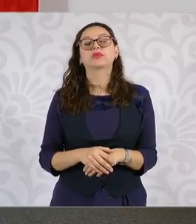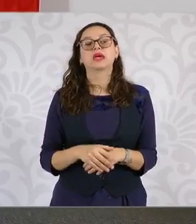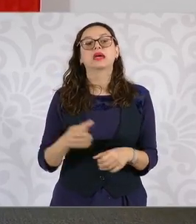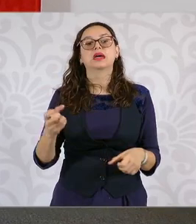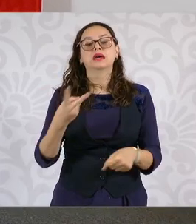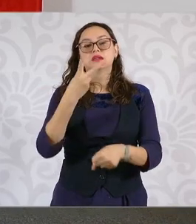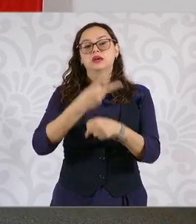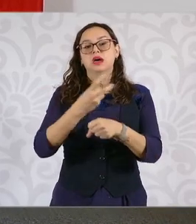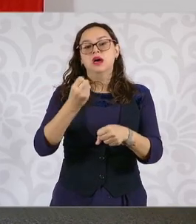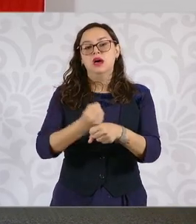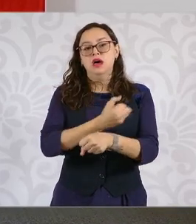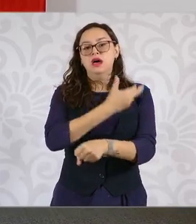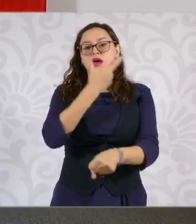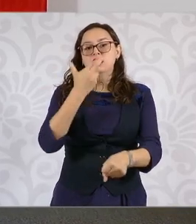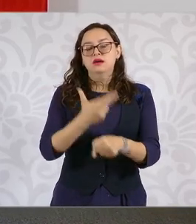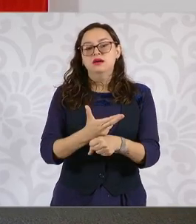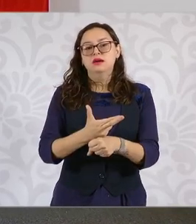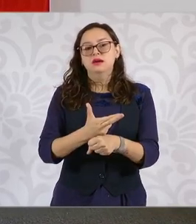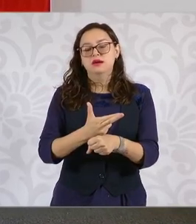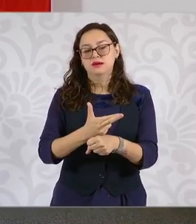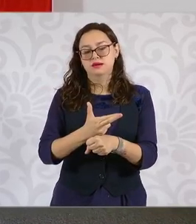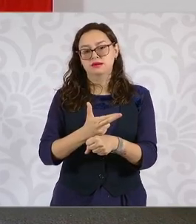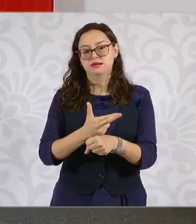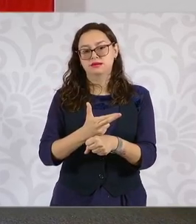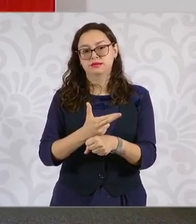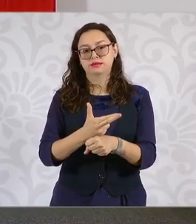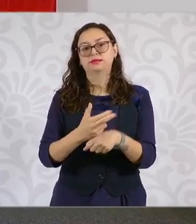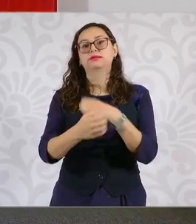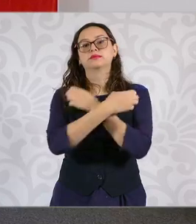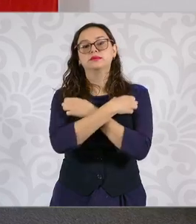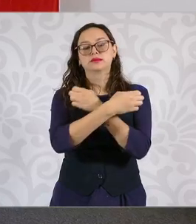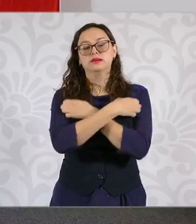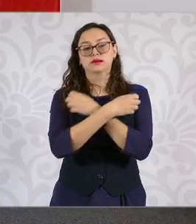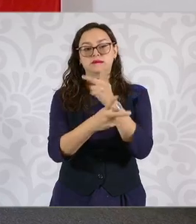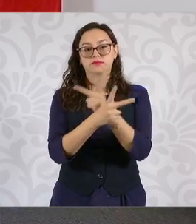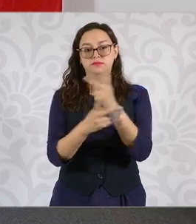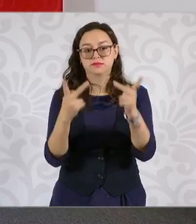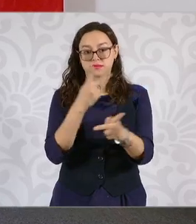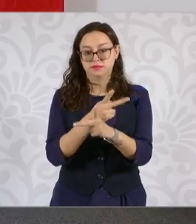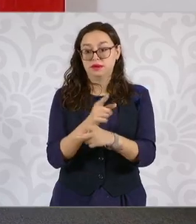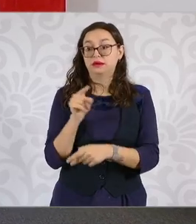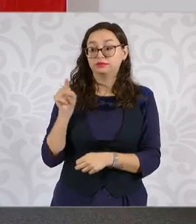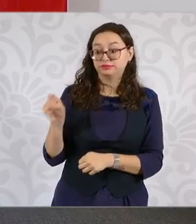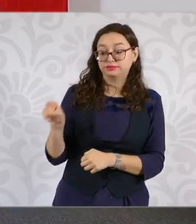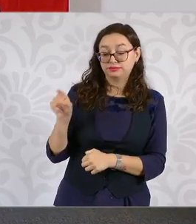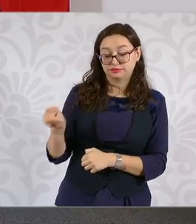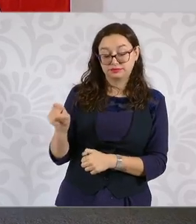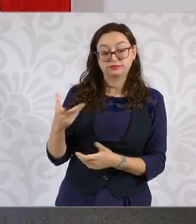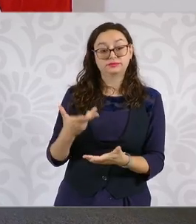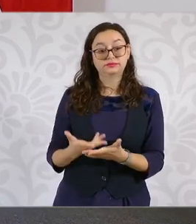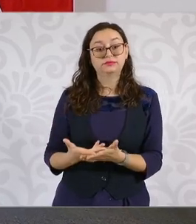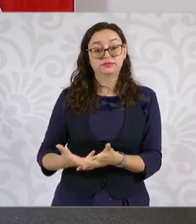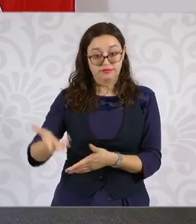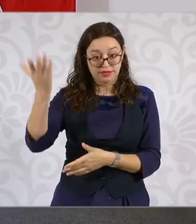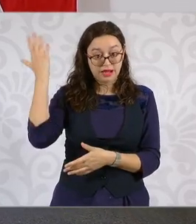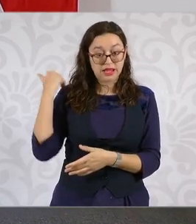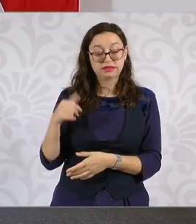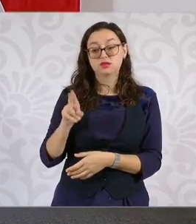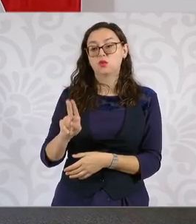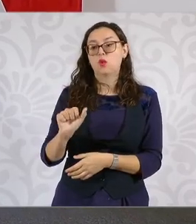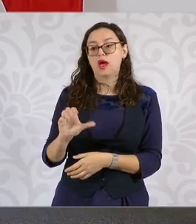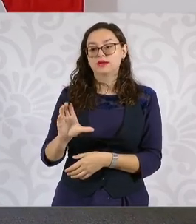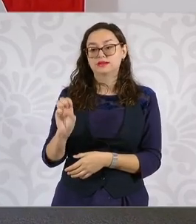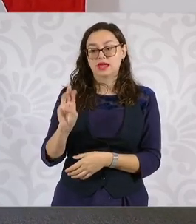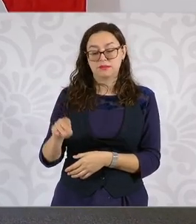es quien fue rectora de la Universidad Autónoma de la Ciudad de México,